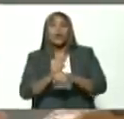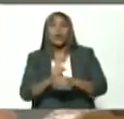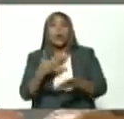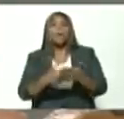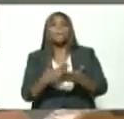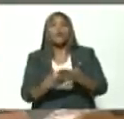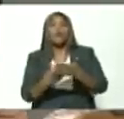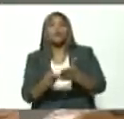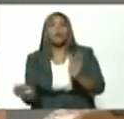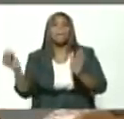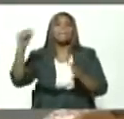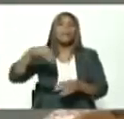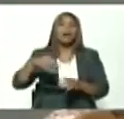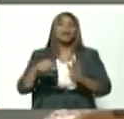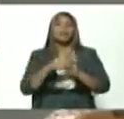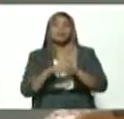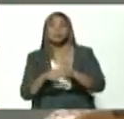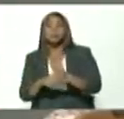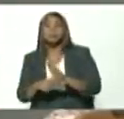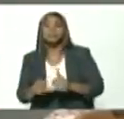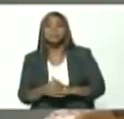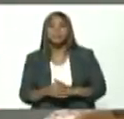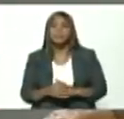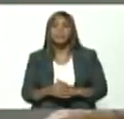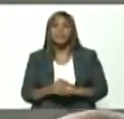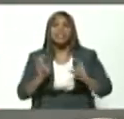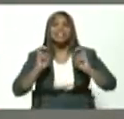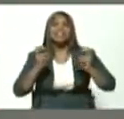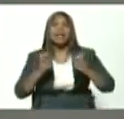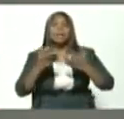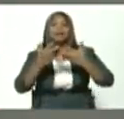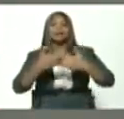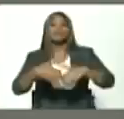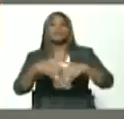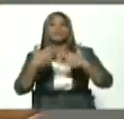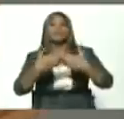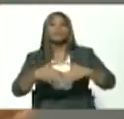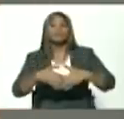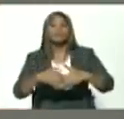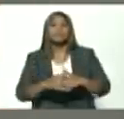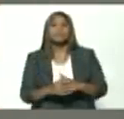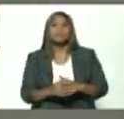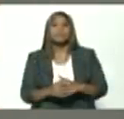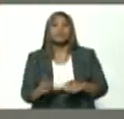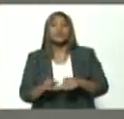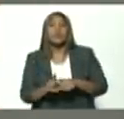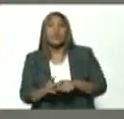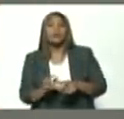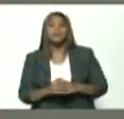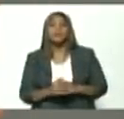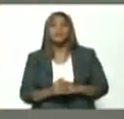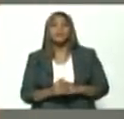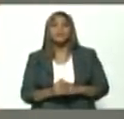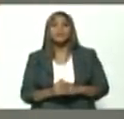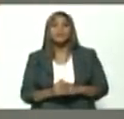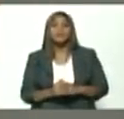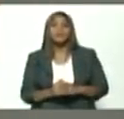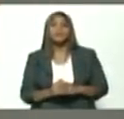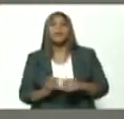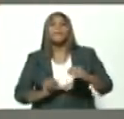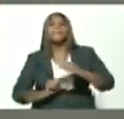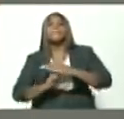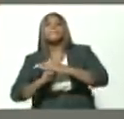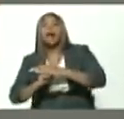proponiendo incorporar esos cinco puntos lo que tiene que ver con la producción para coadyuvar en la base material